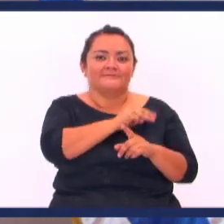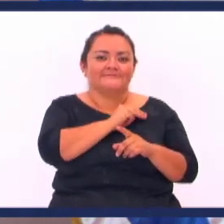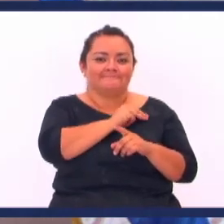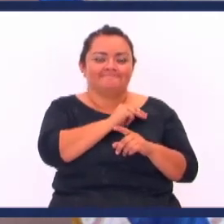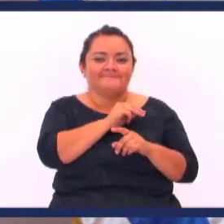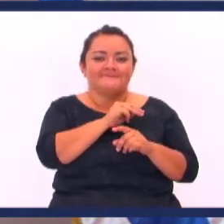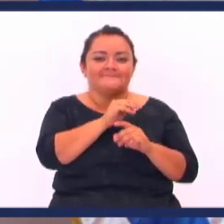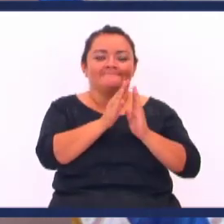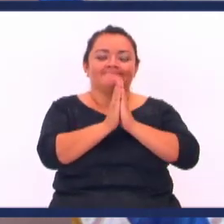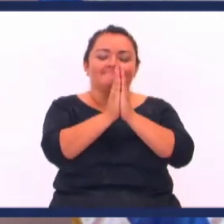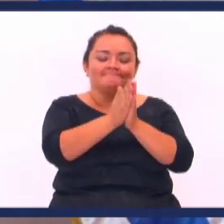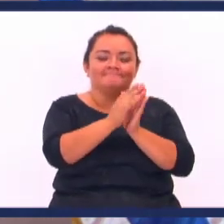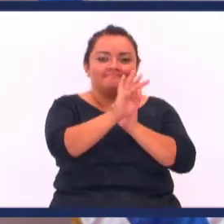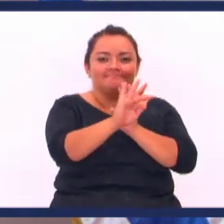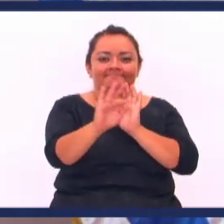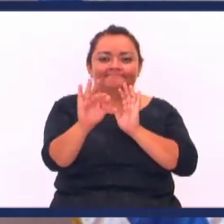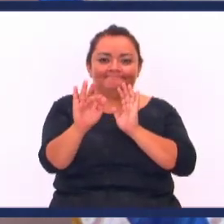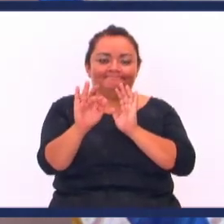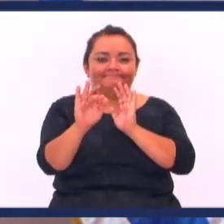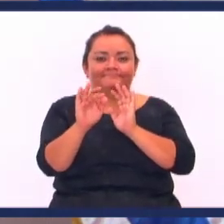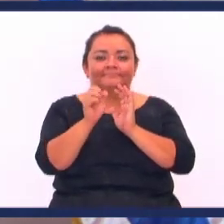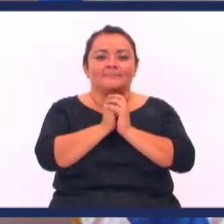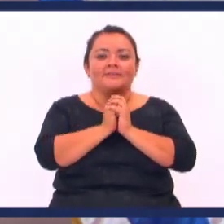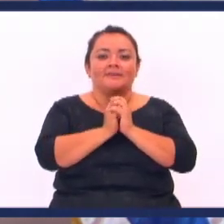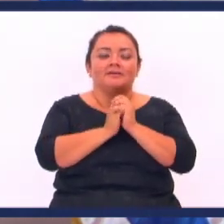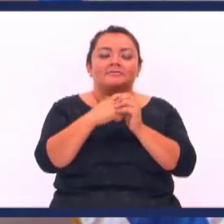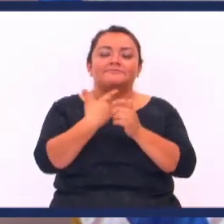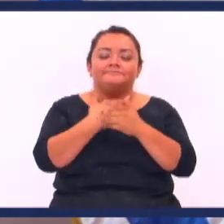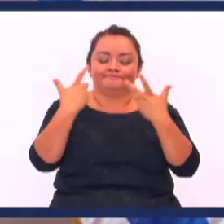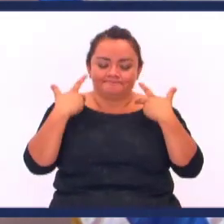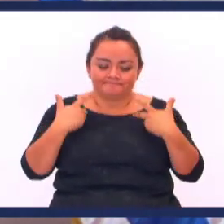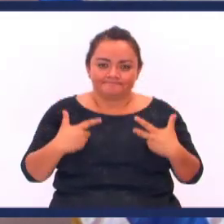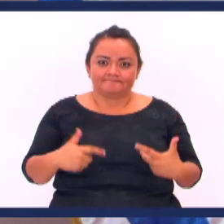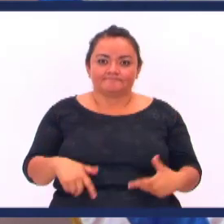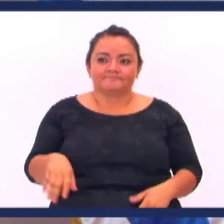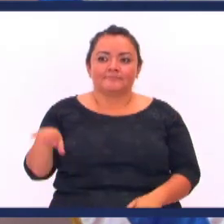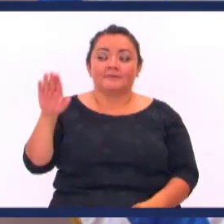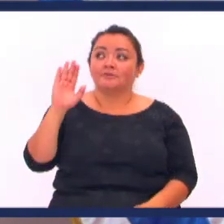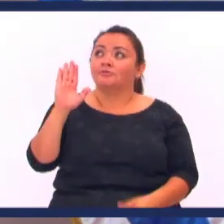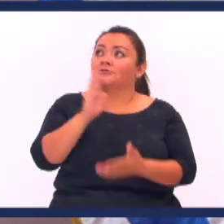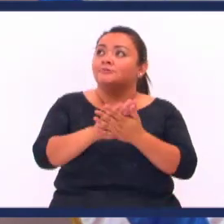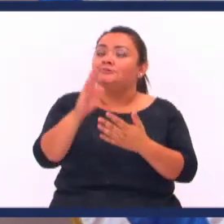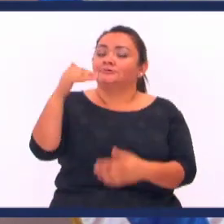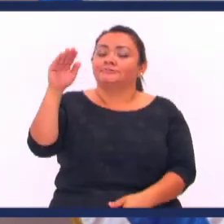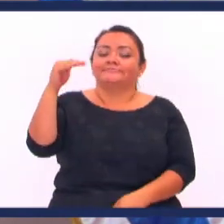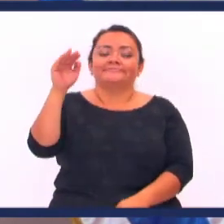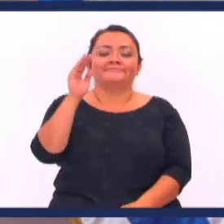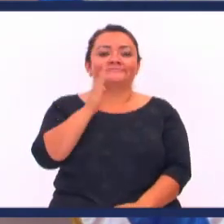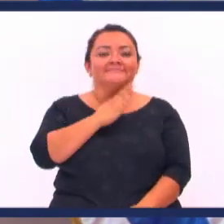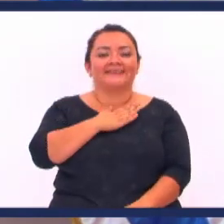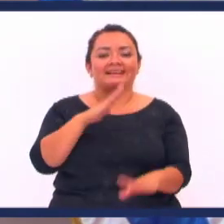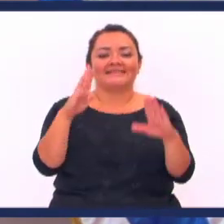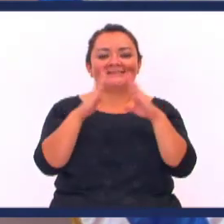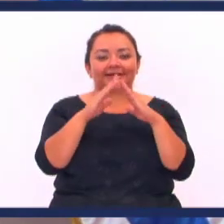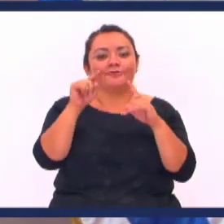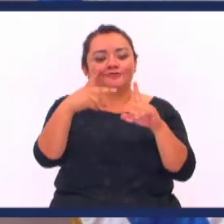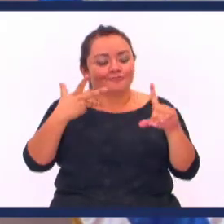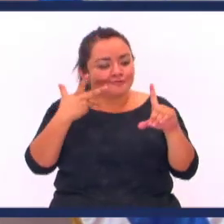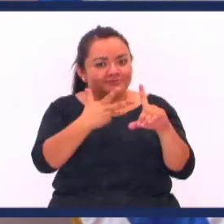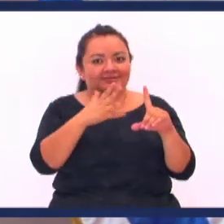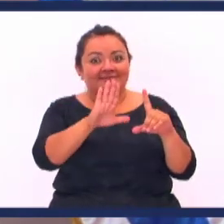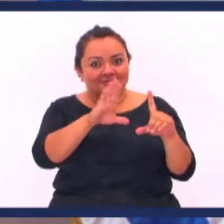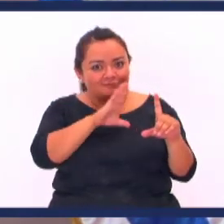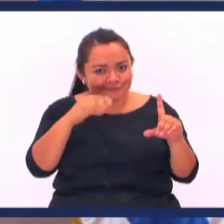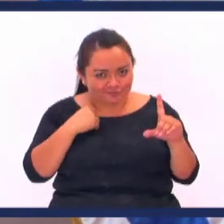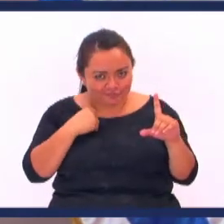ministrar el templo La palabra dice Que nuestro cuerpo Es Templo del Espíritu Santo Pero tú que eres Cabeza de casa